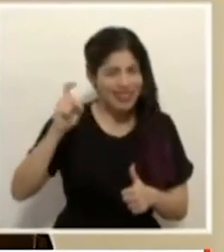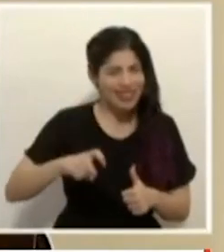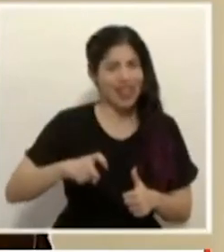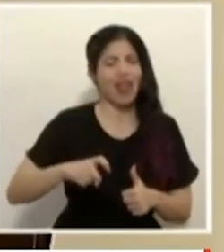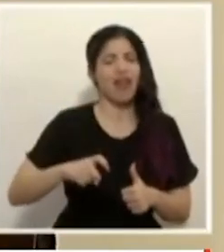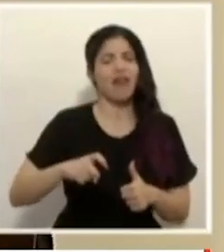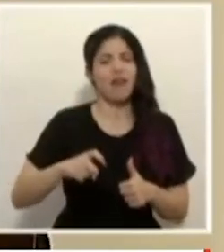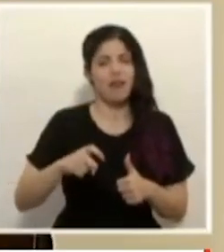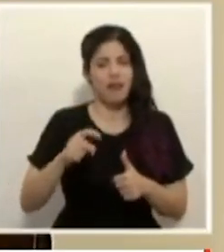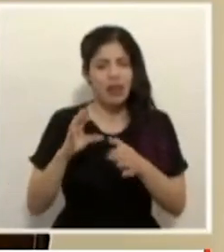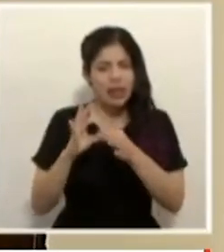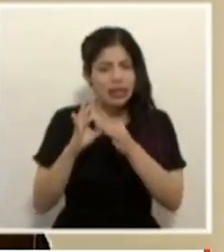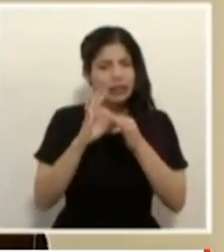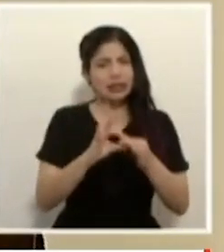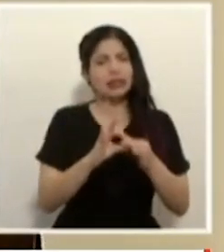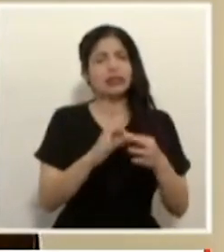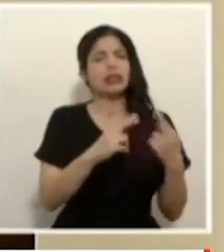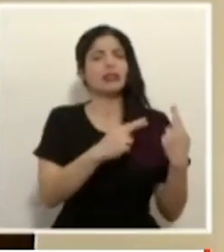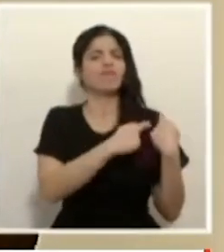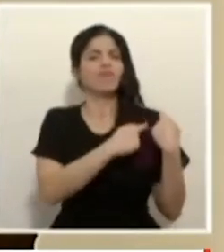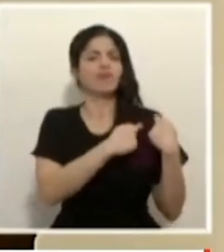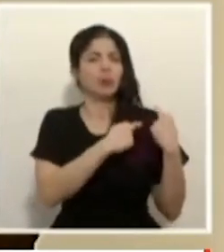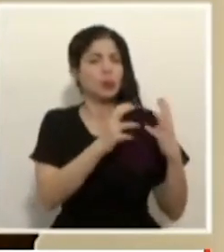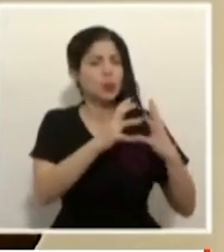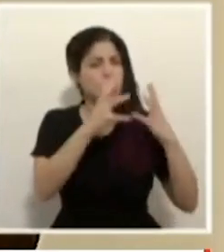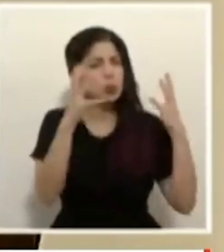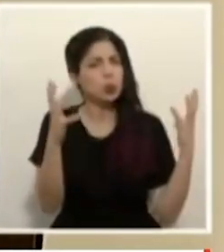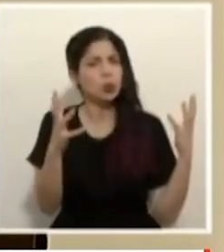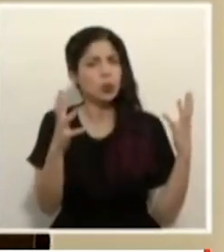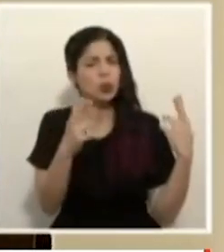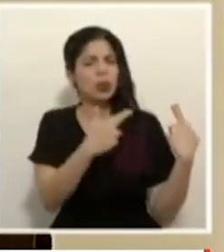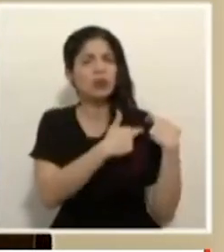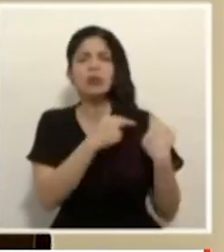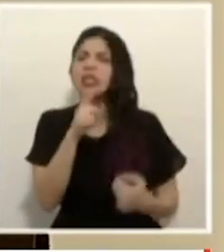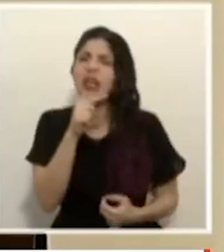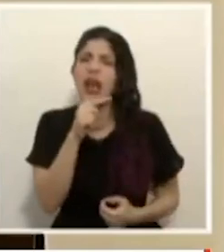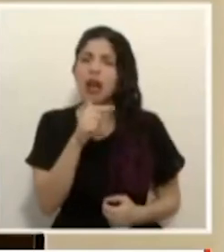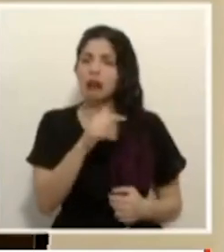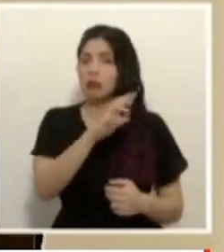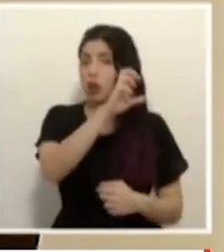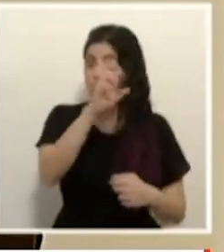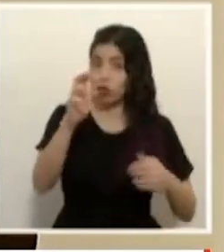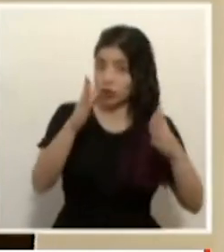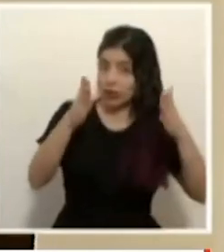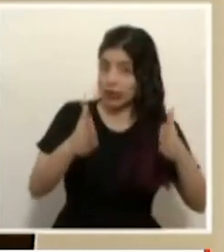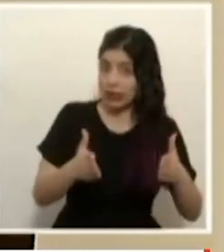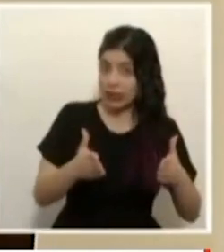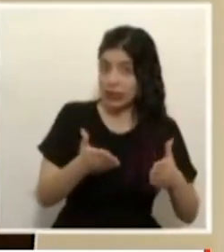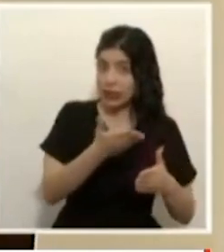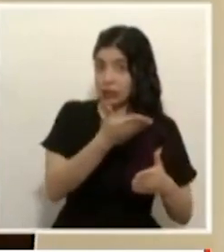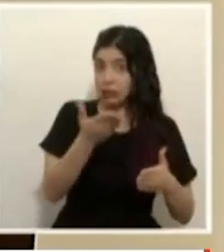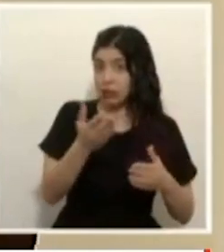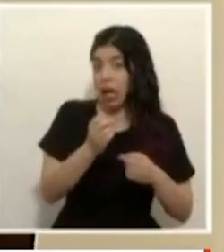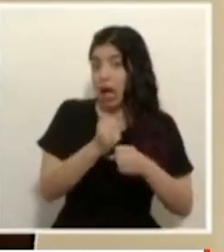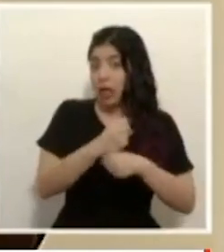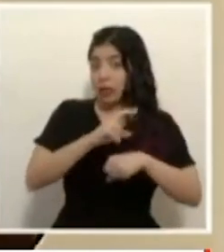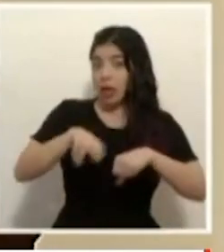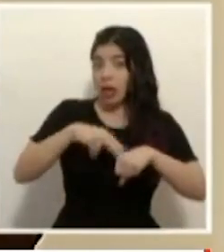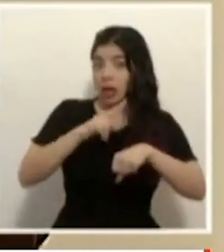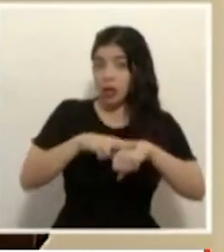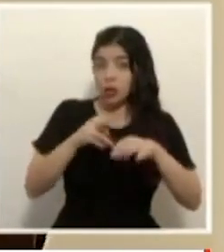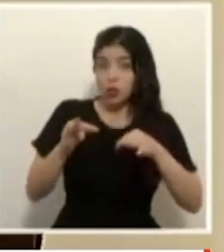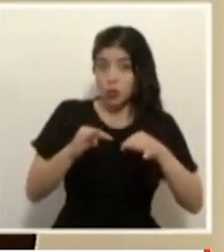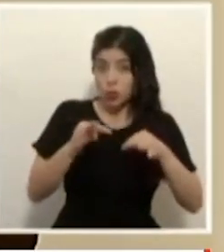de muchísima responsabilidad. Responsabilidad de los costarricenses que puedan hacer turismo nacional y lo hagan